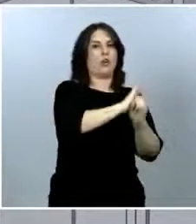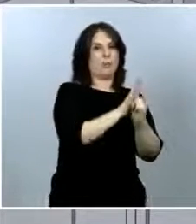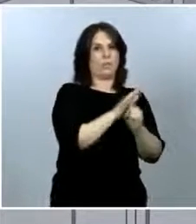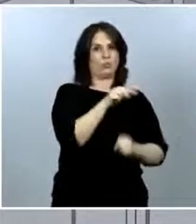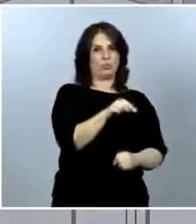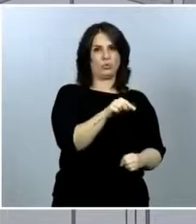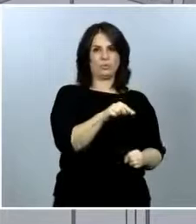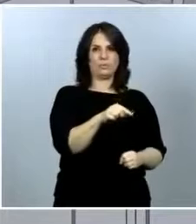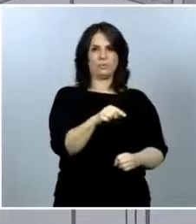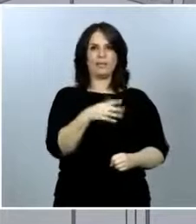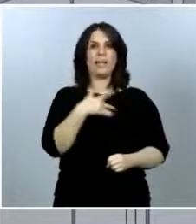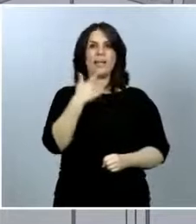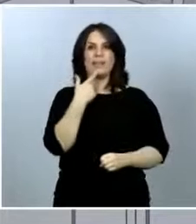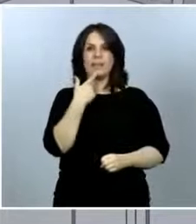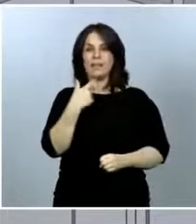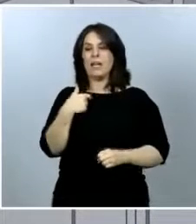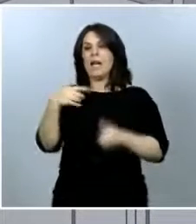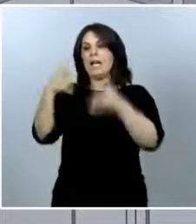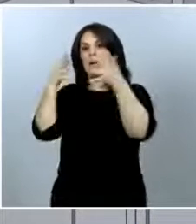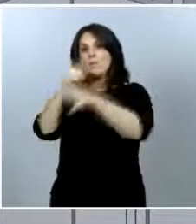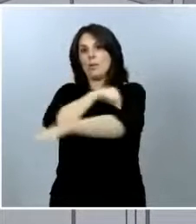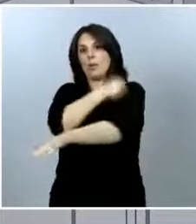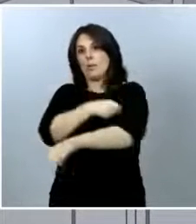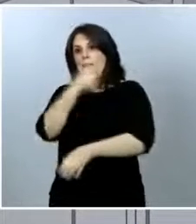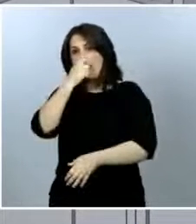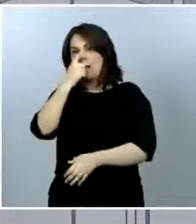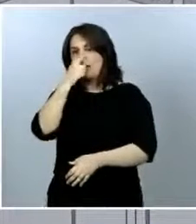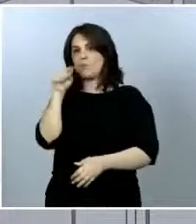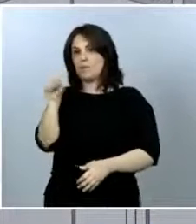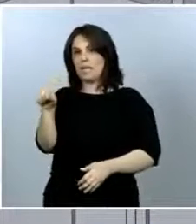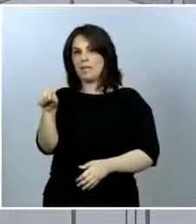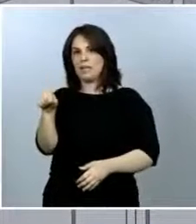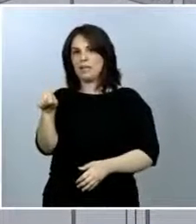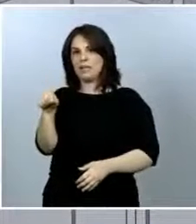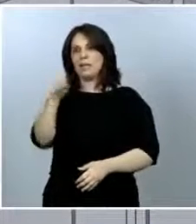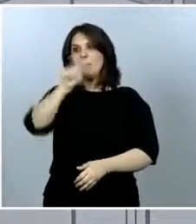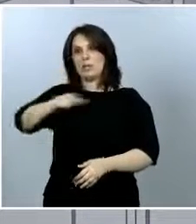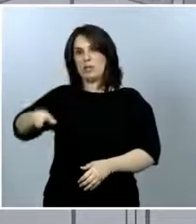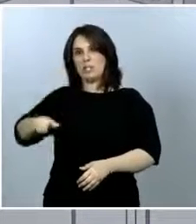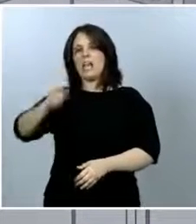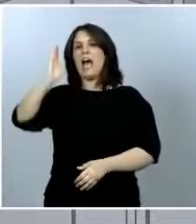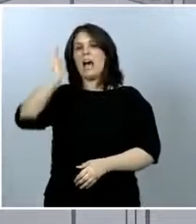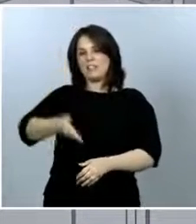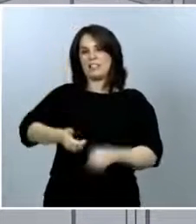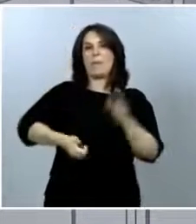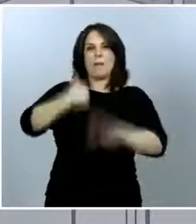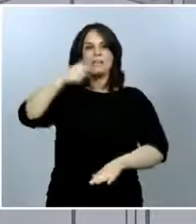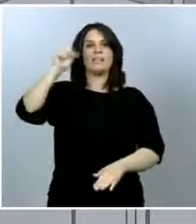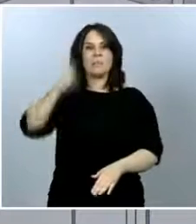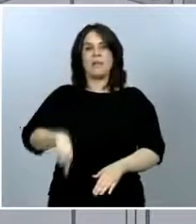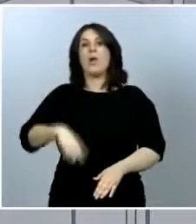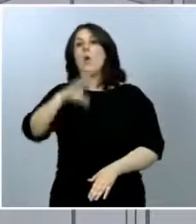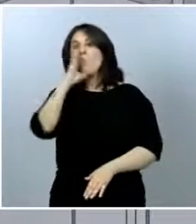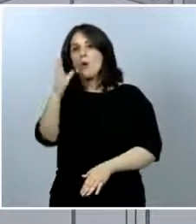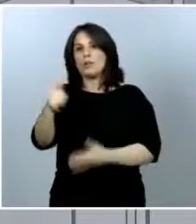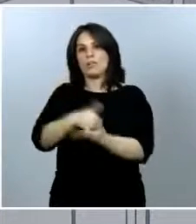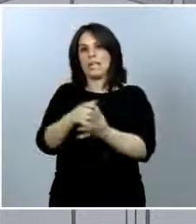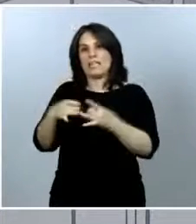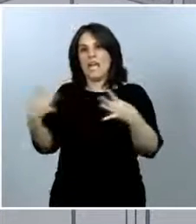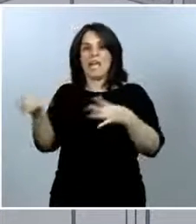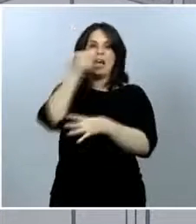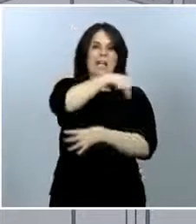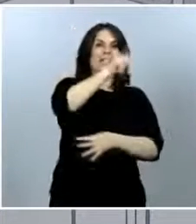a los que se les recomienda la vacuna de la gripe sean los más afectados porque son los vulnerables para el coronavirus.